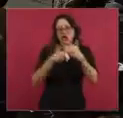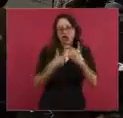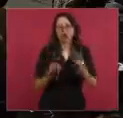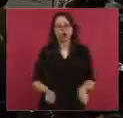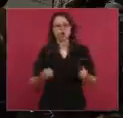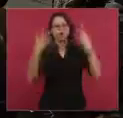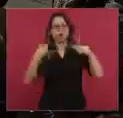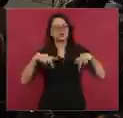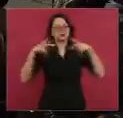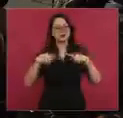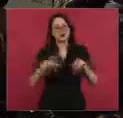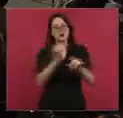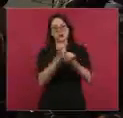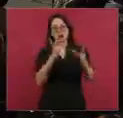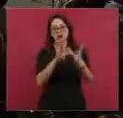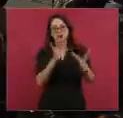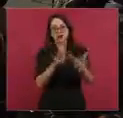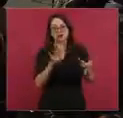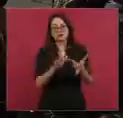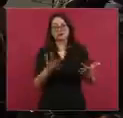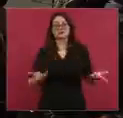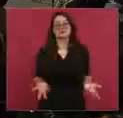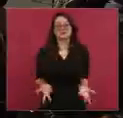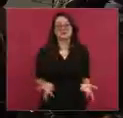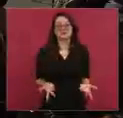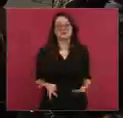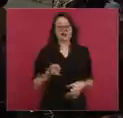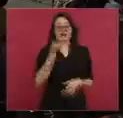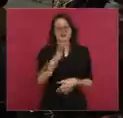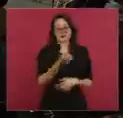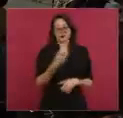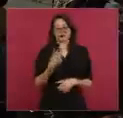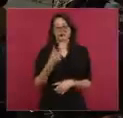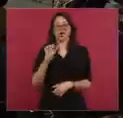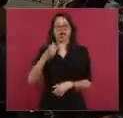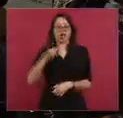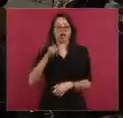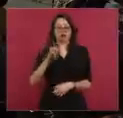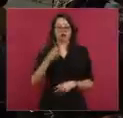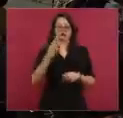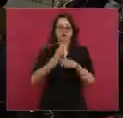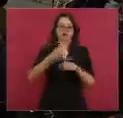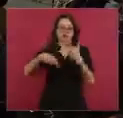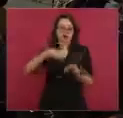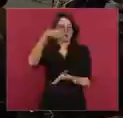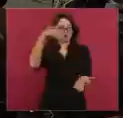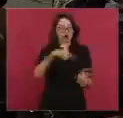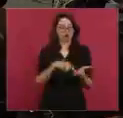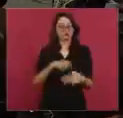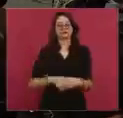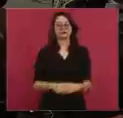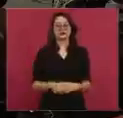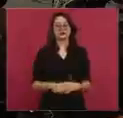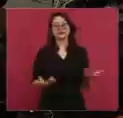Pues, es este colectivo, porque ustedes participan por las